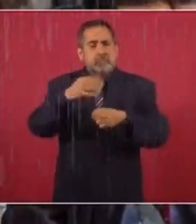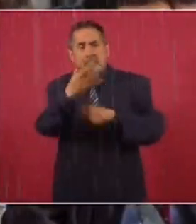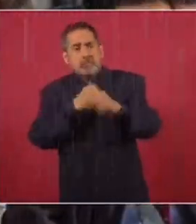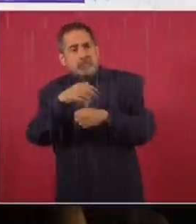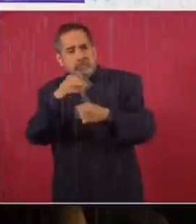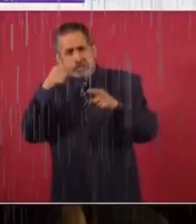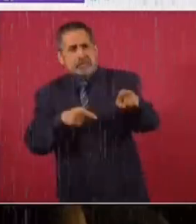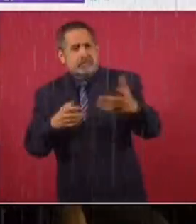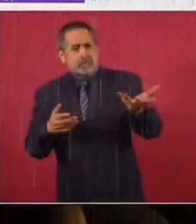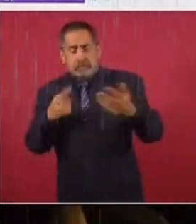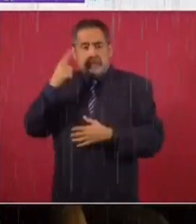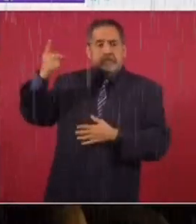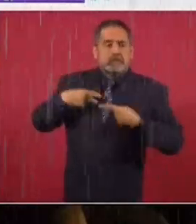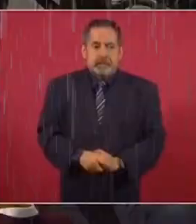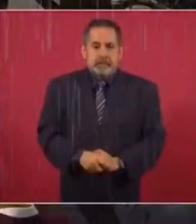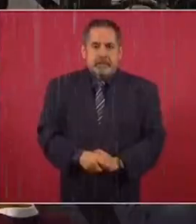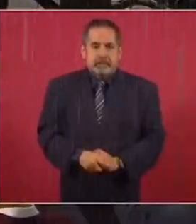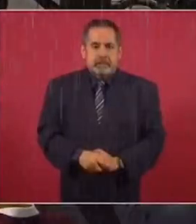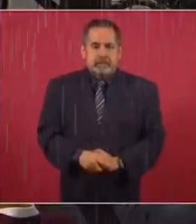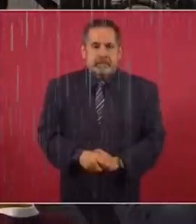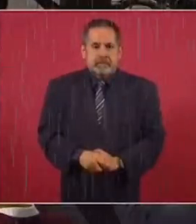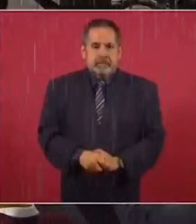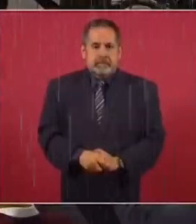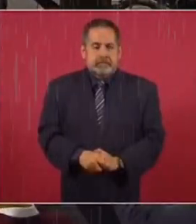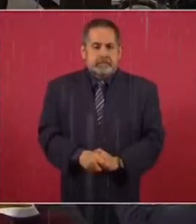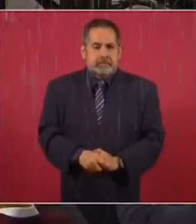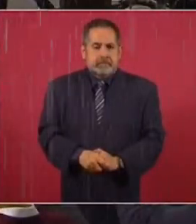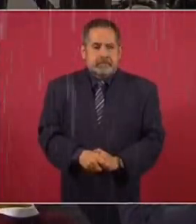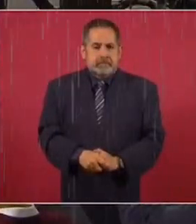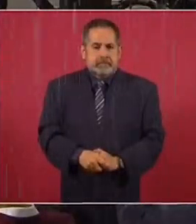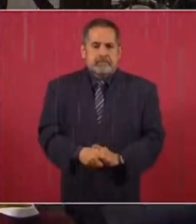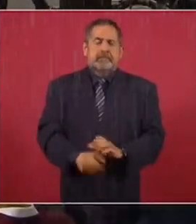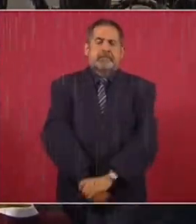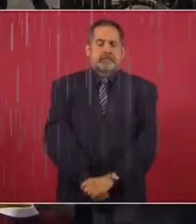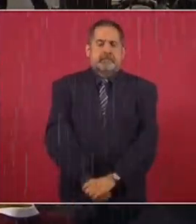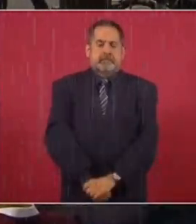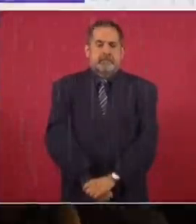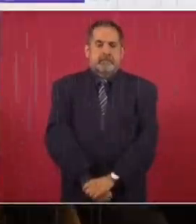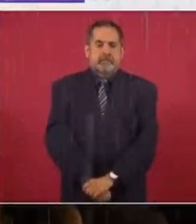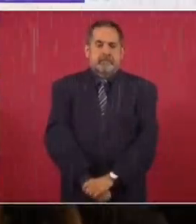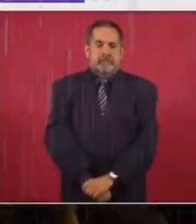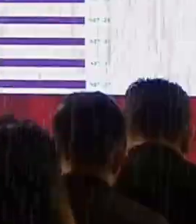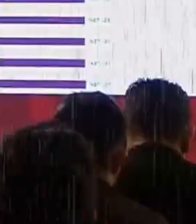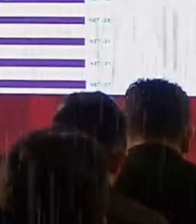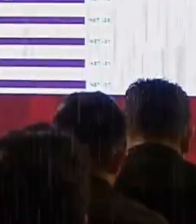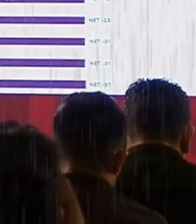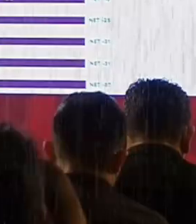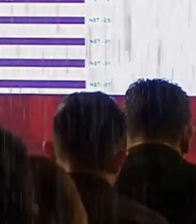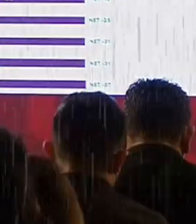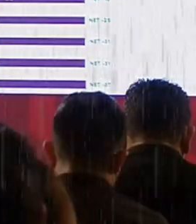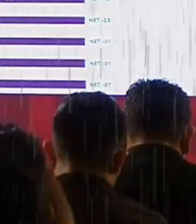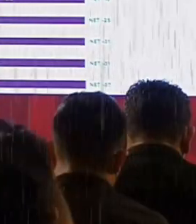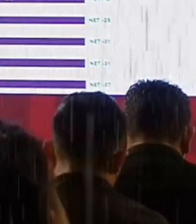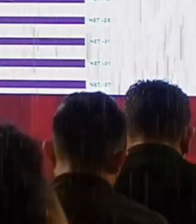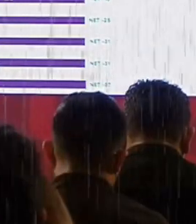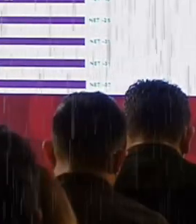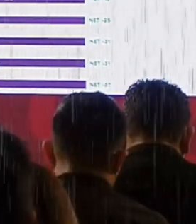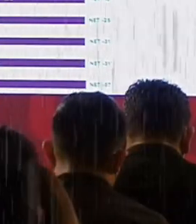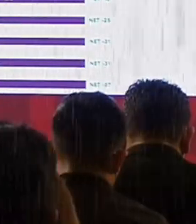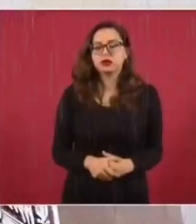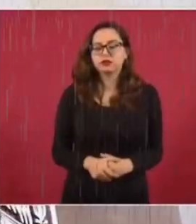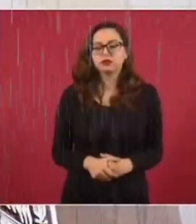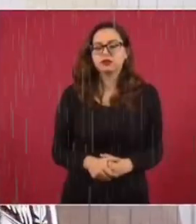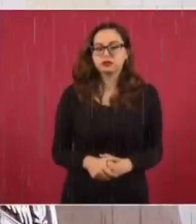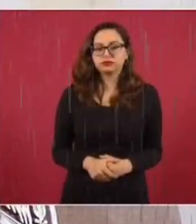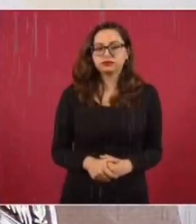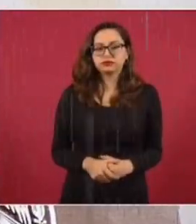lleva cuatro años. Y, este, mira la gente cómo está. No, no, pero tú crees que esta gente no estaba consciente de lo que está sucediendo en